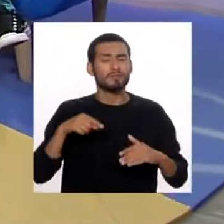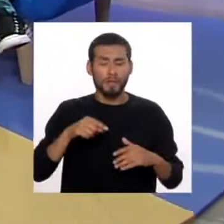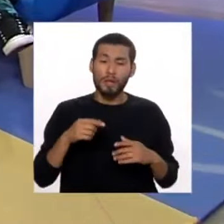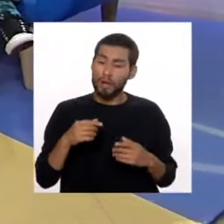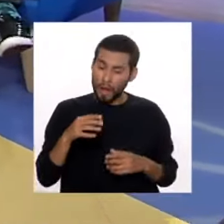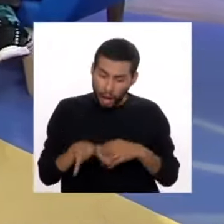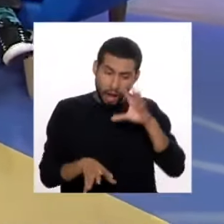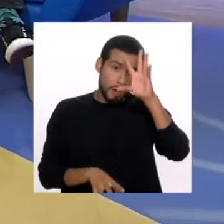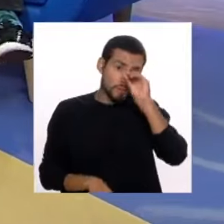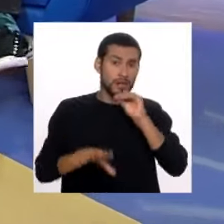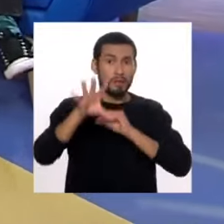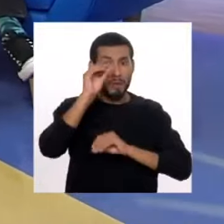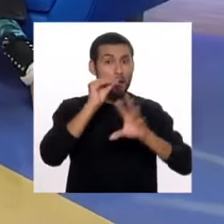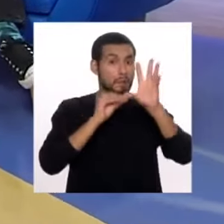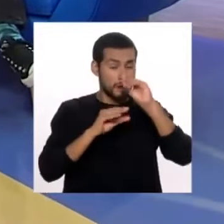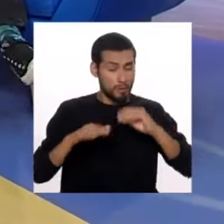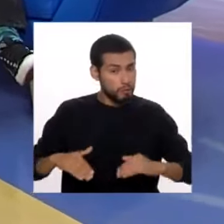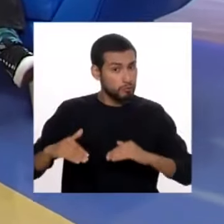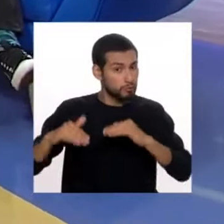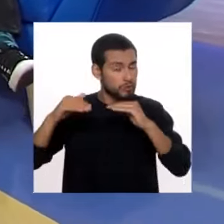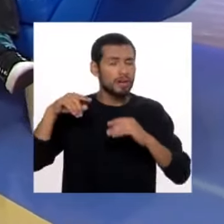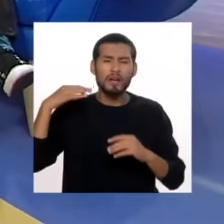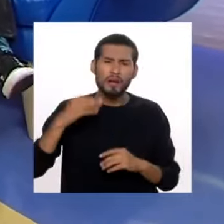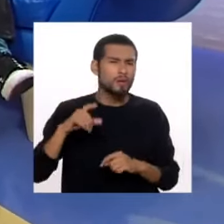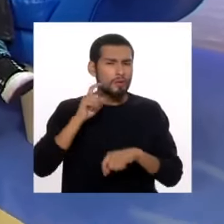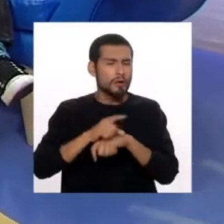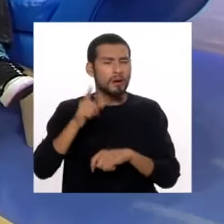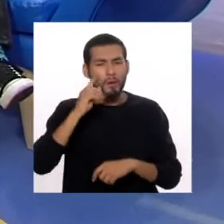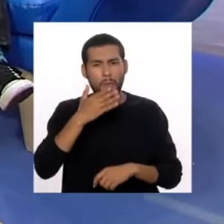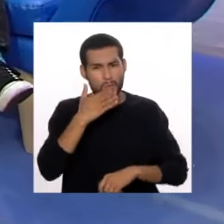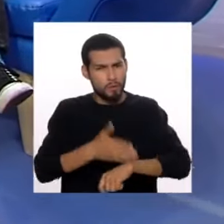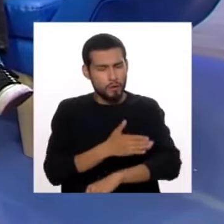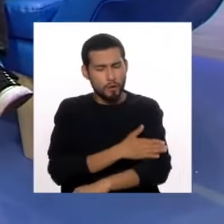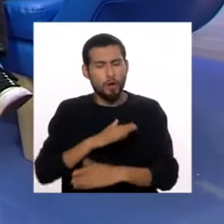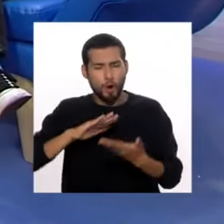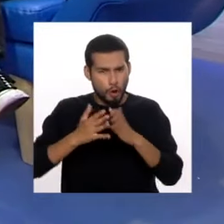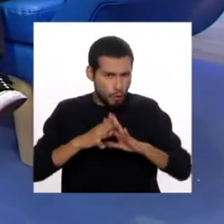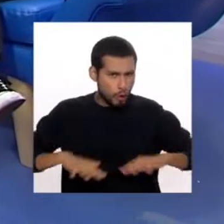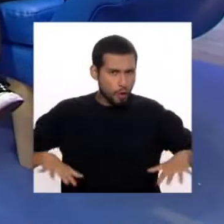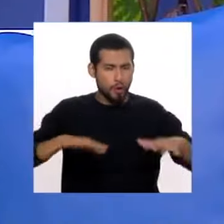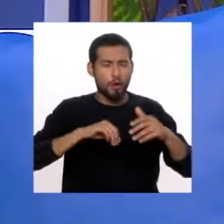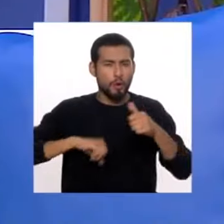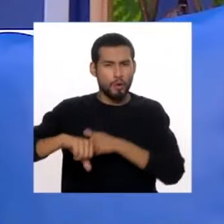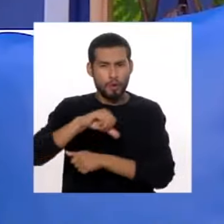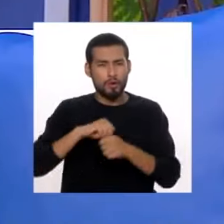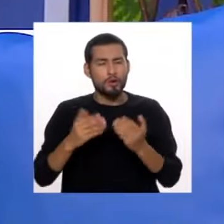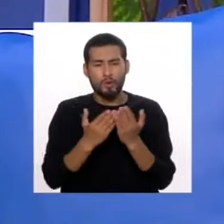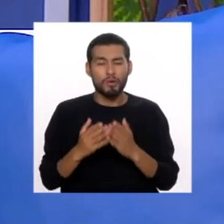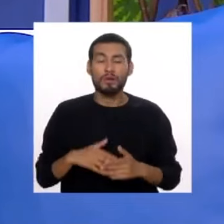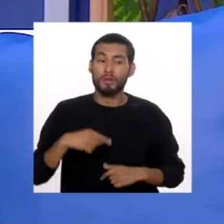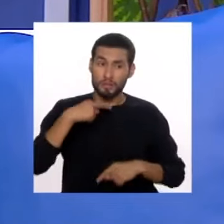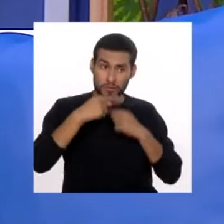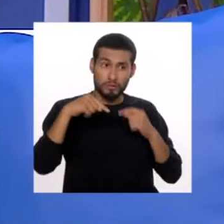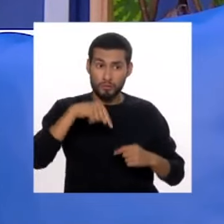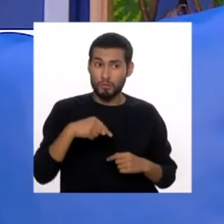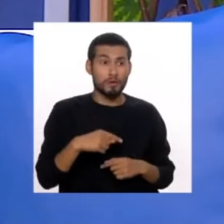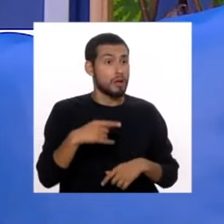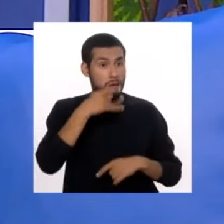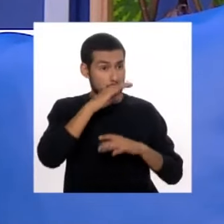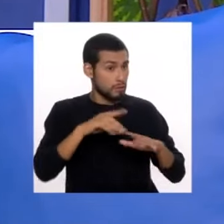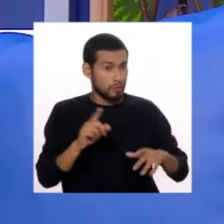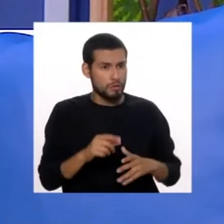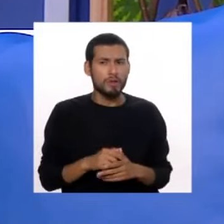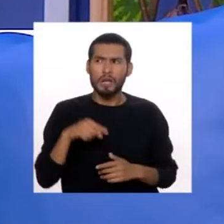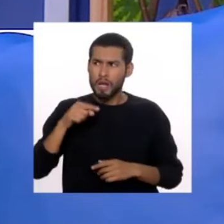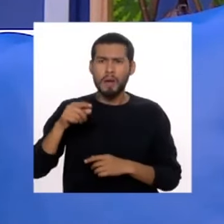¿cierto? En formación, que justamente nuestro enfoque siempre tiene que ser el de mejorar la convivencia en la escuela. A quienes sí hay que decirle que esto no es cosa de niños,